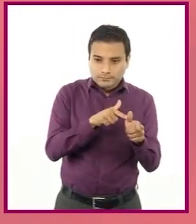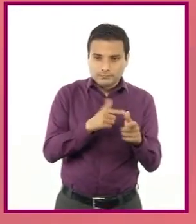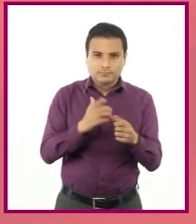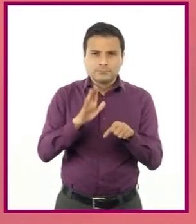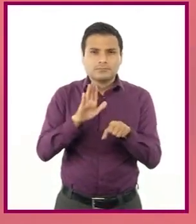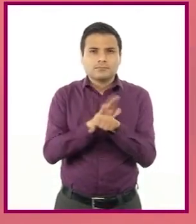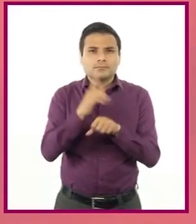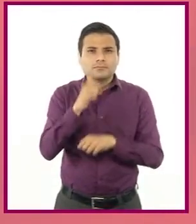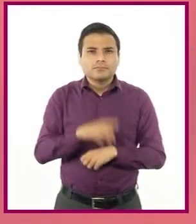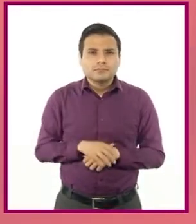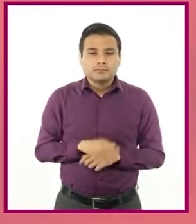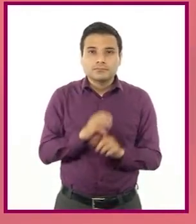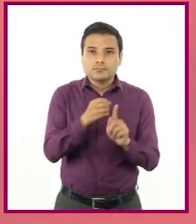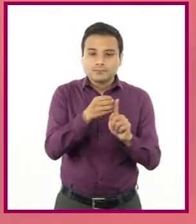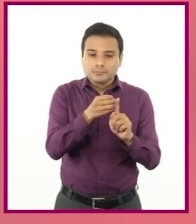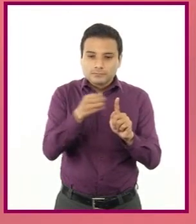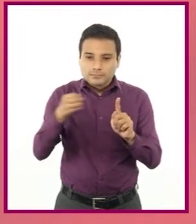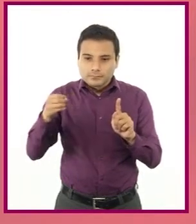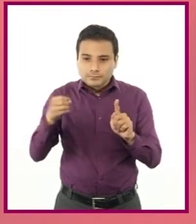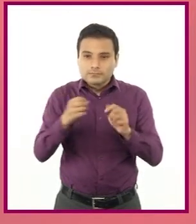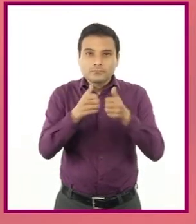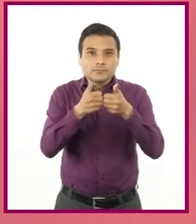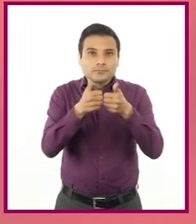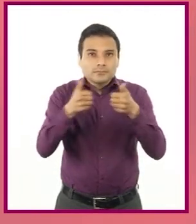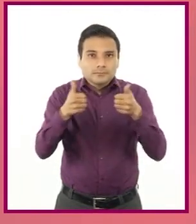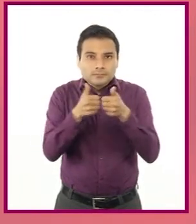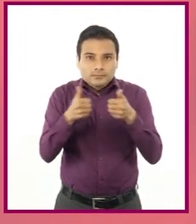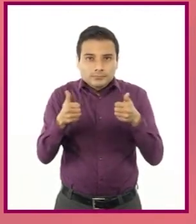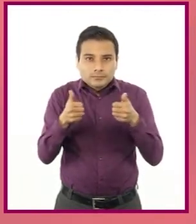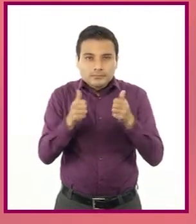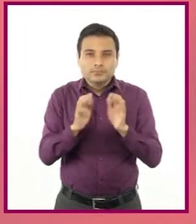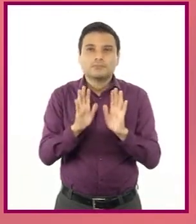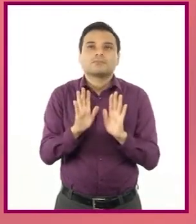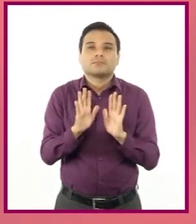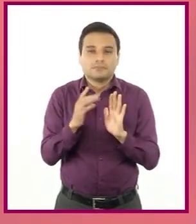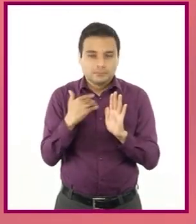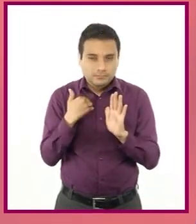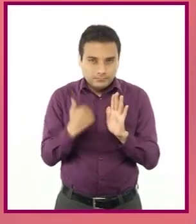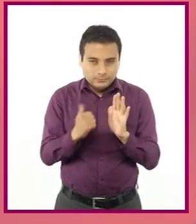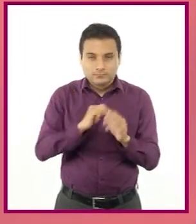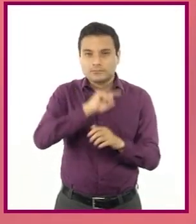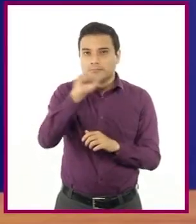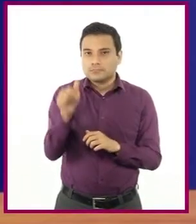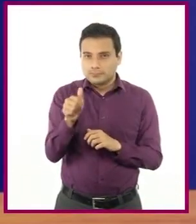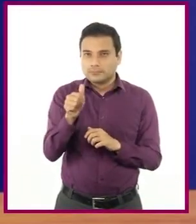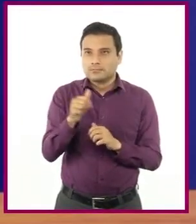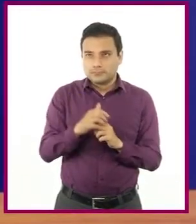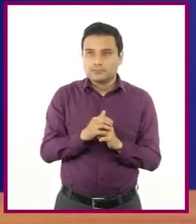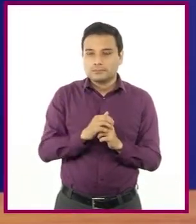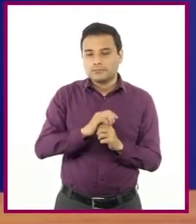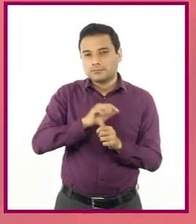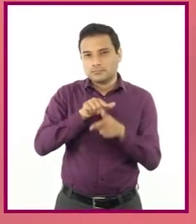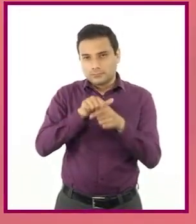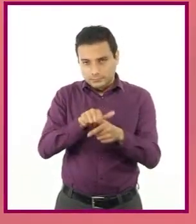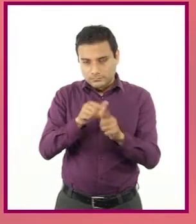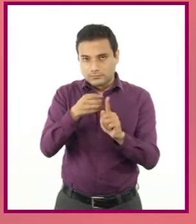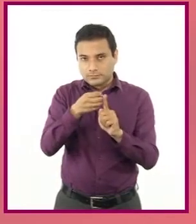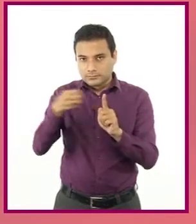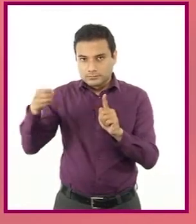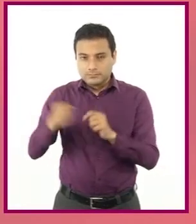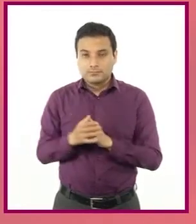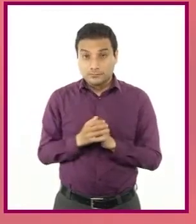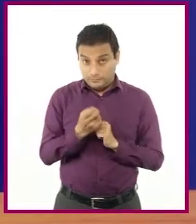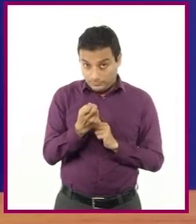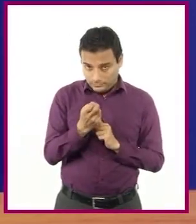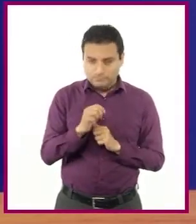separar los enunciados que integran un párrafo. Y después de este punto y seguido sigue otra oración. ¿Estoy en lo correcto?